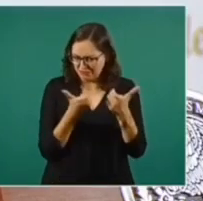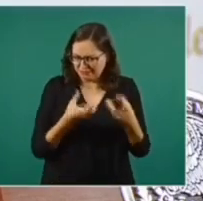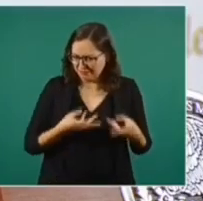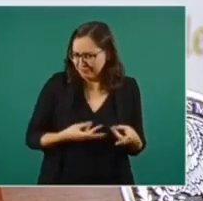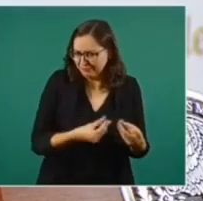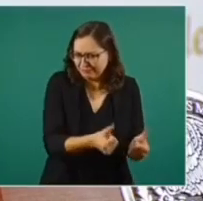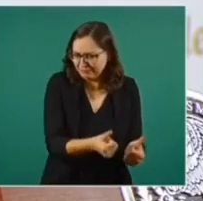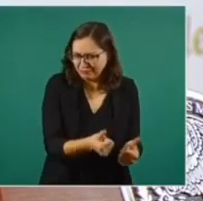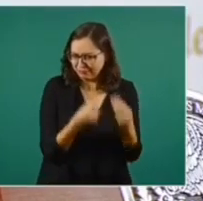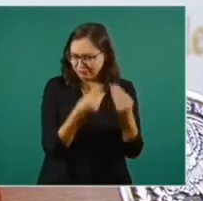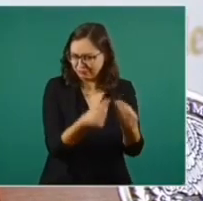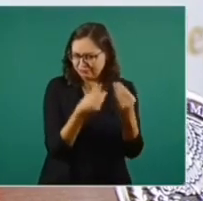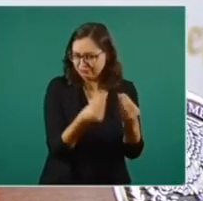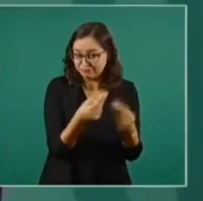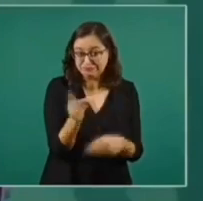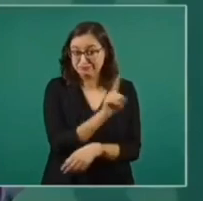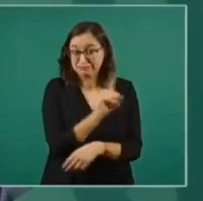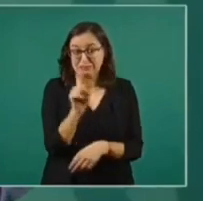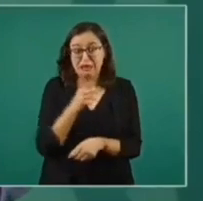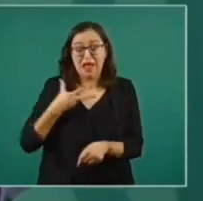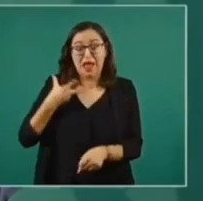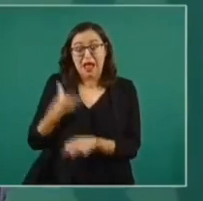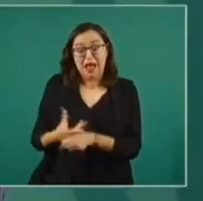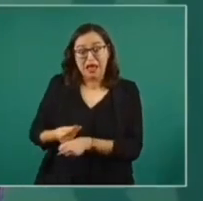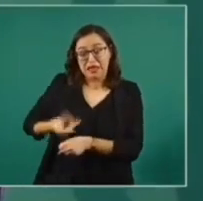sino enderezar ese entuerto,